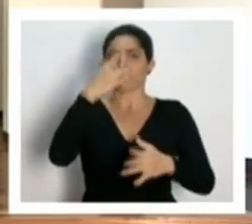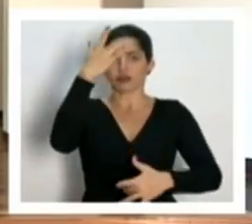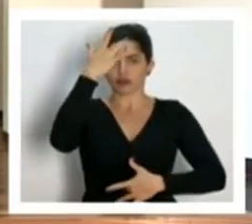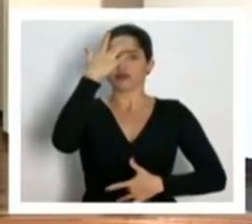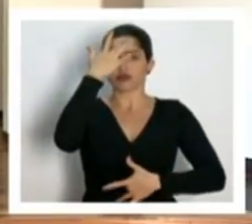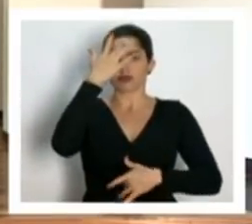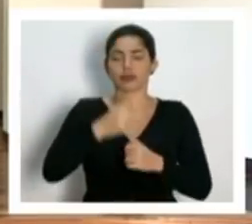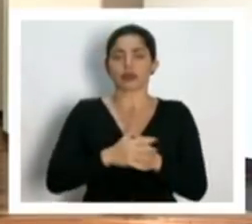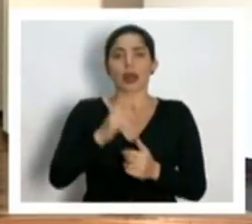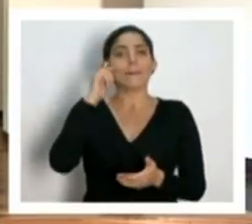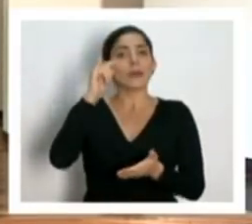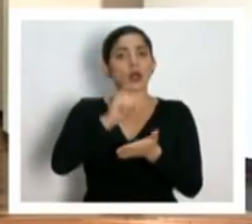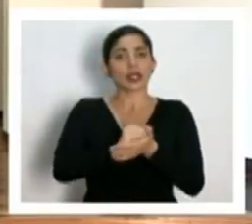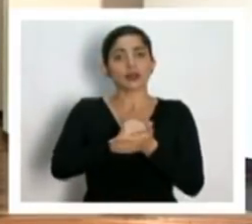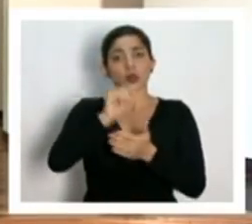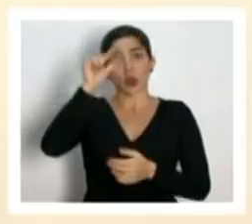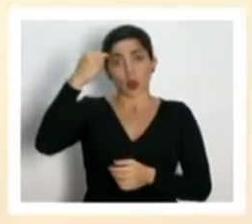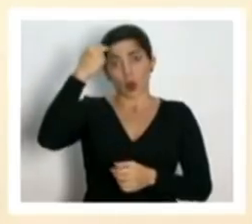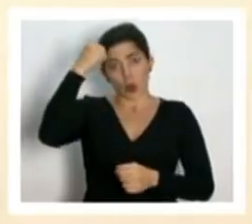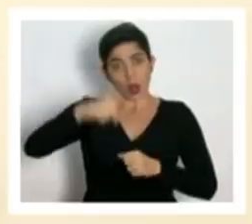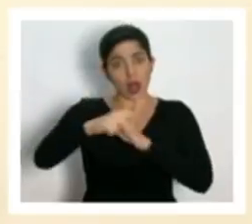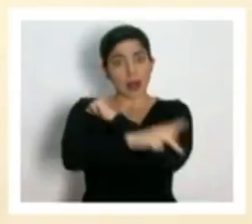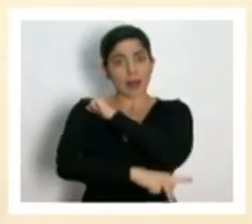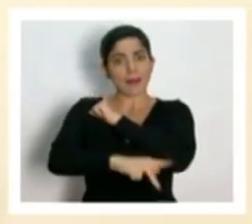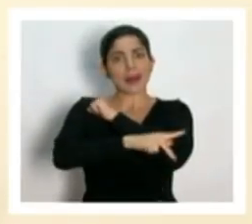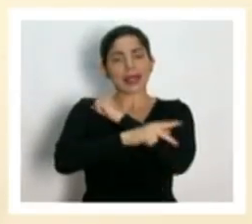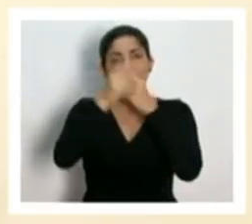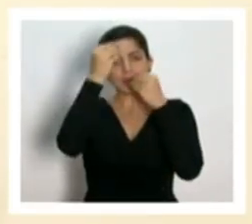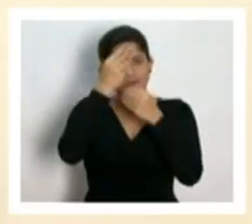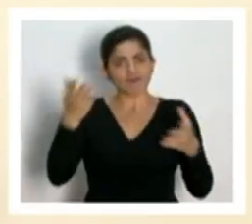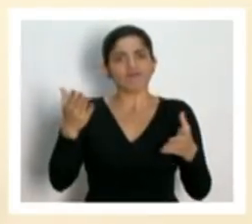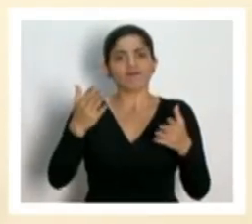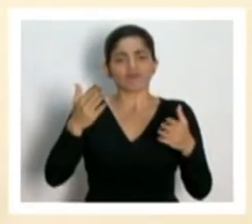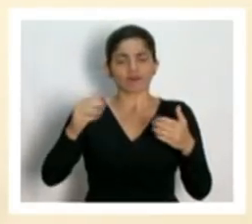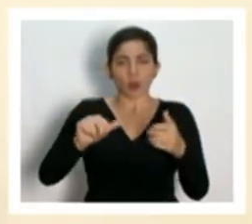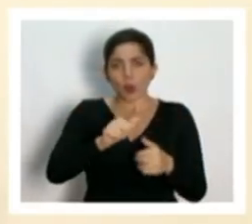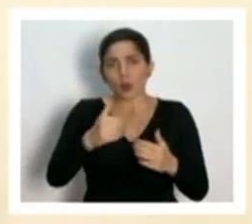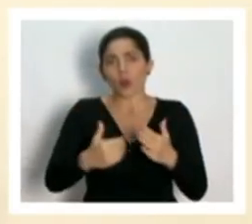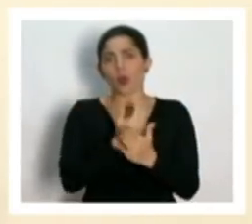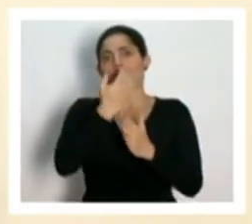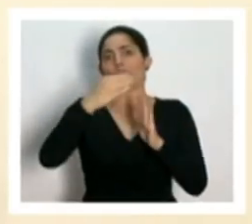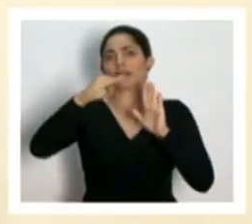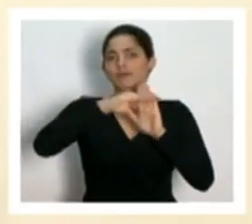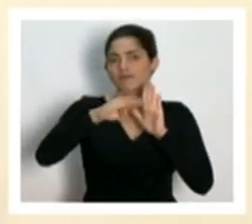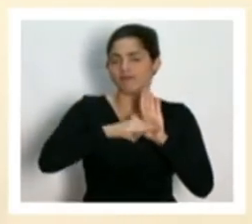Es por eso que el gobierno de la República anuncia las siguientes medidas.